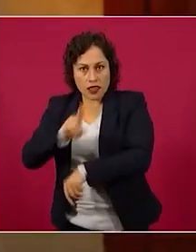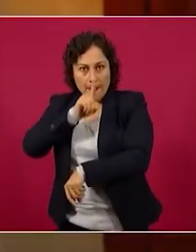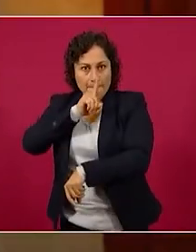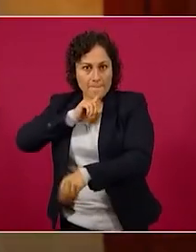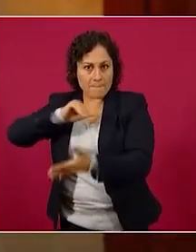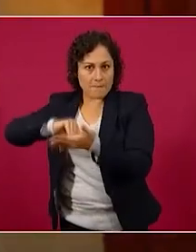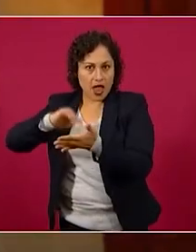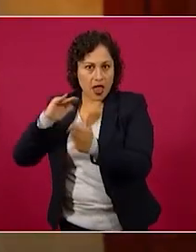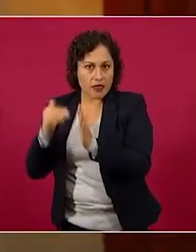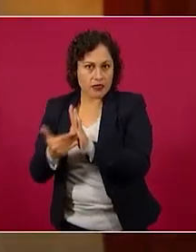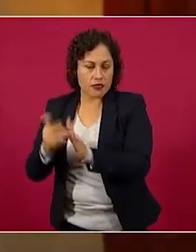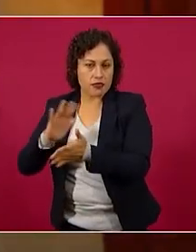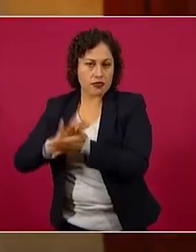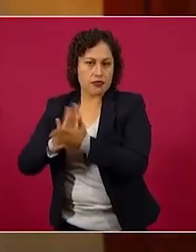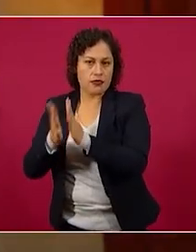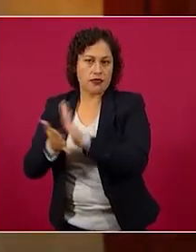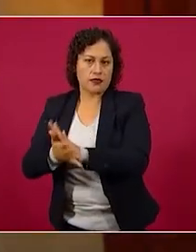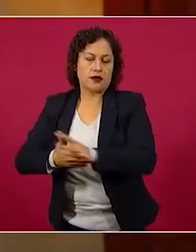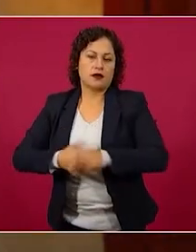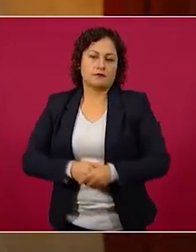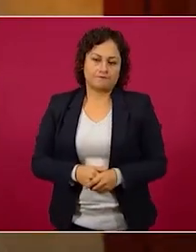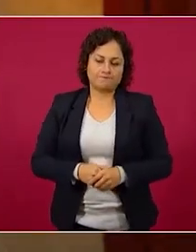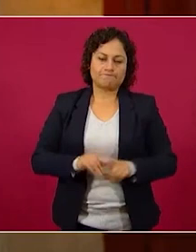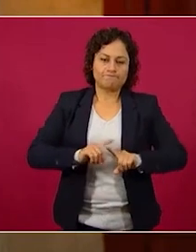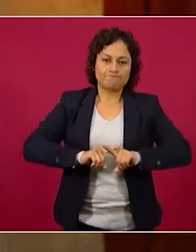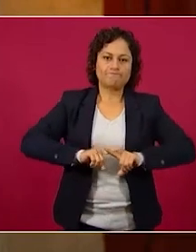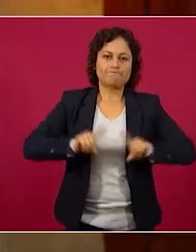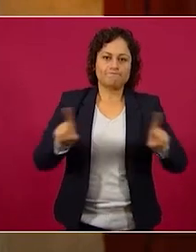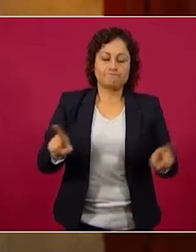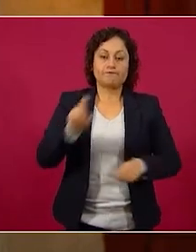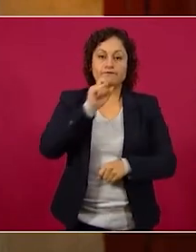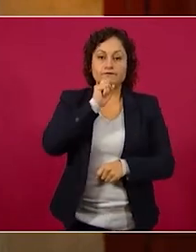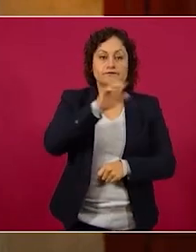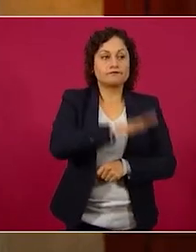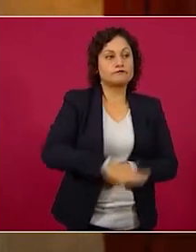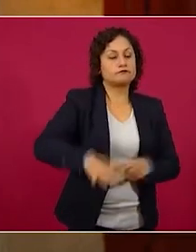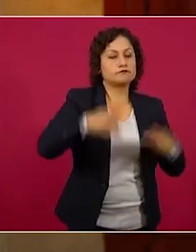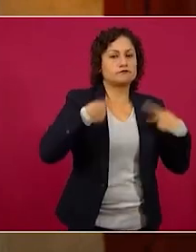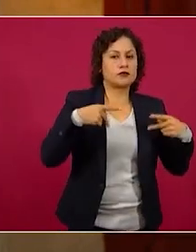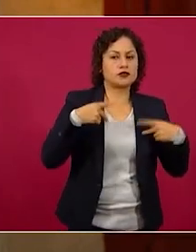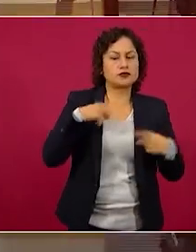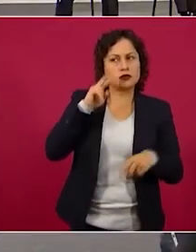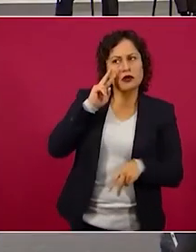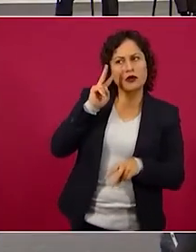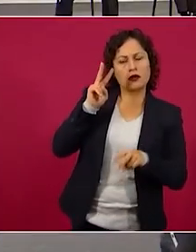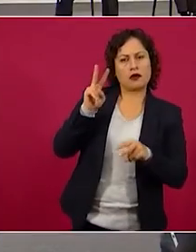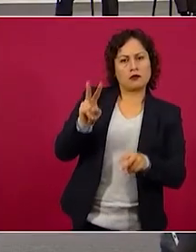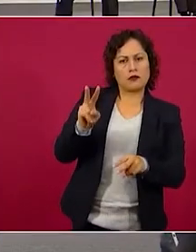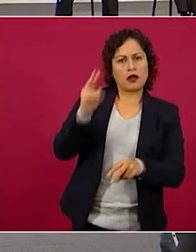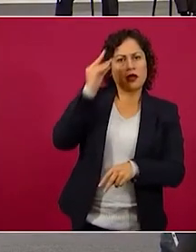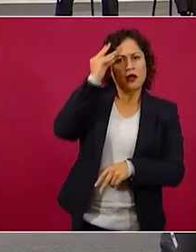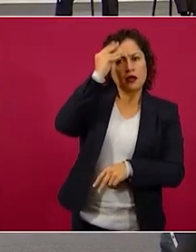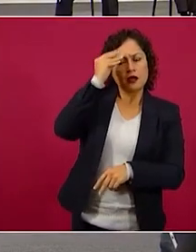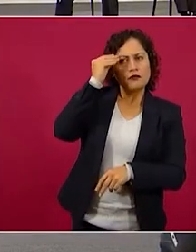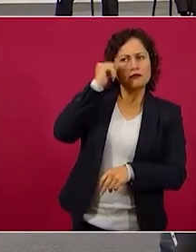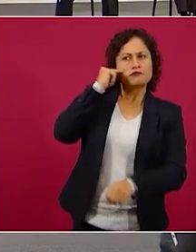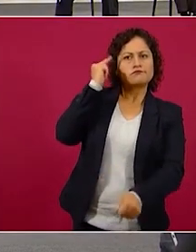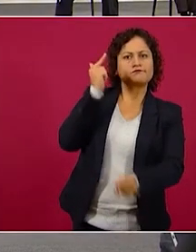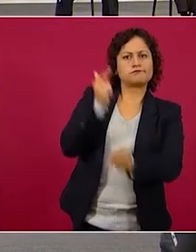crítica ciudadana y el nivelo como instrumento de intereses político